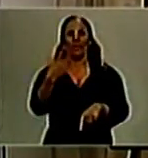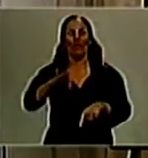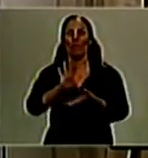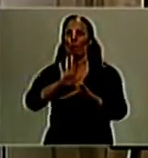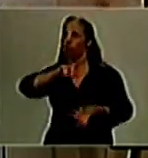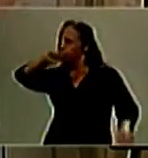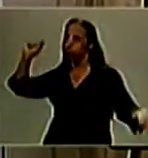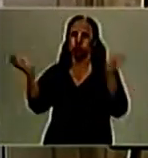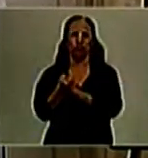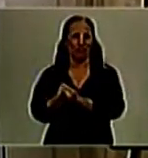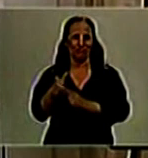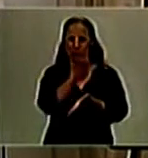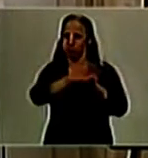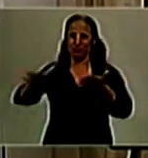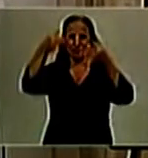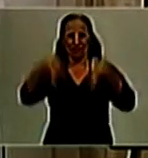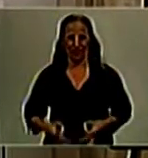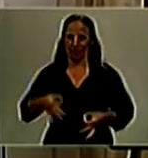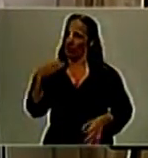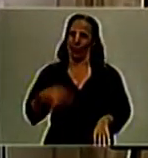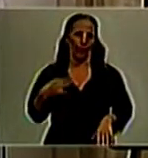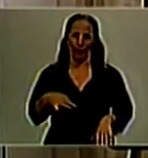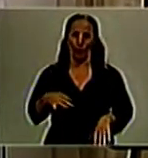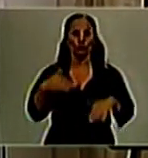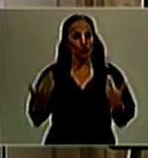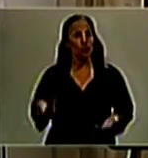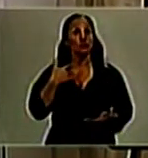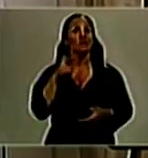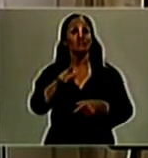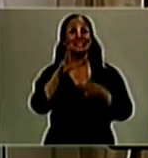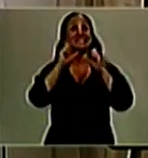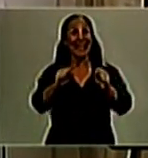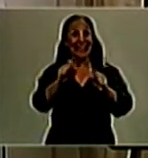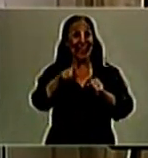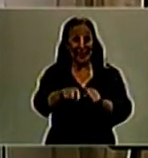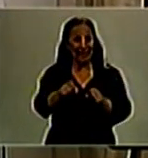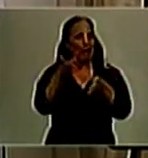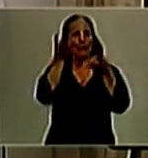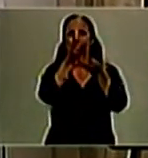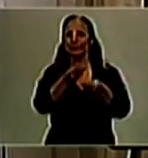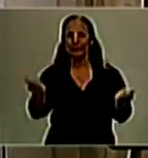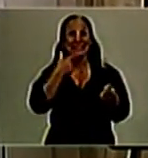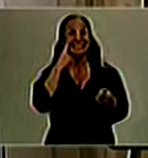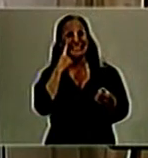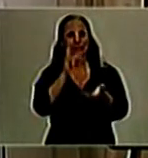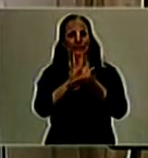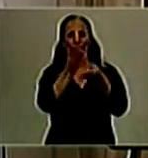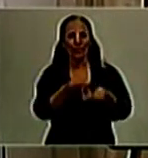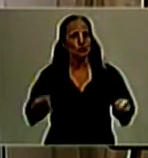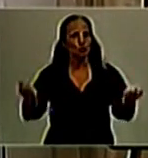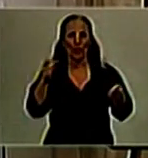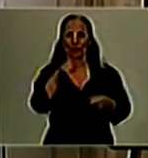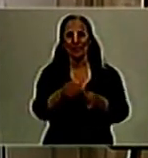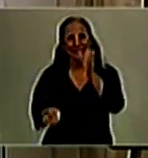Por eso he tomado la resolución de que se disuelva esta secretaría y se cree la Agencia